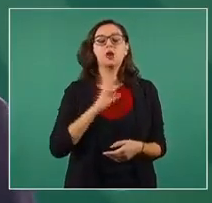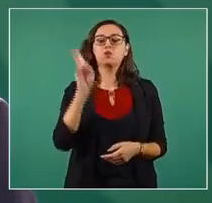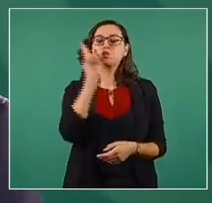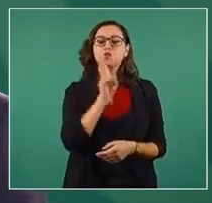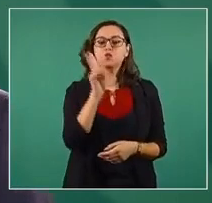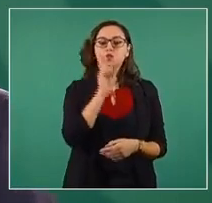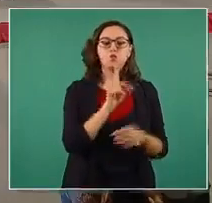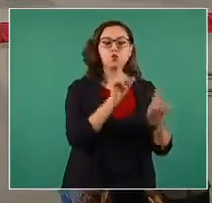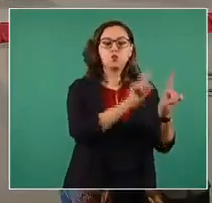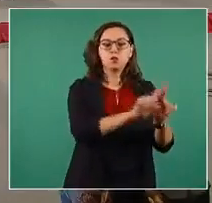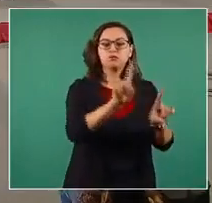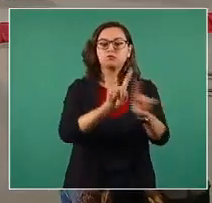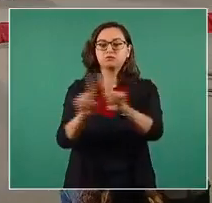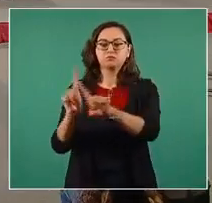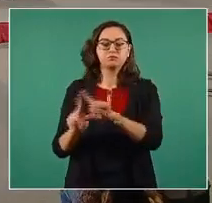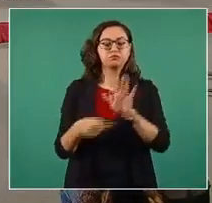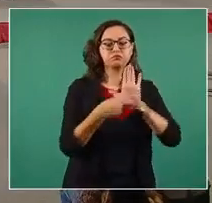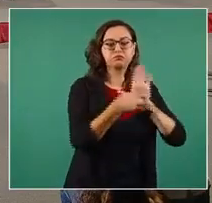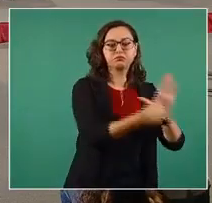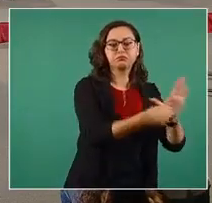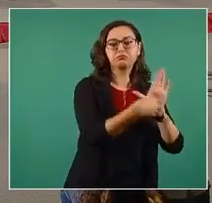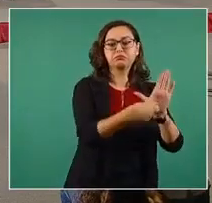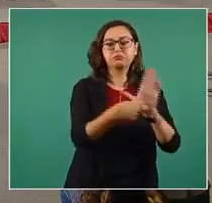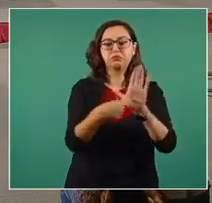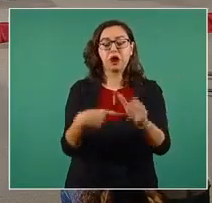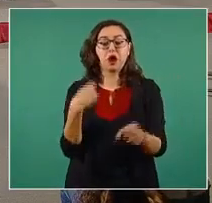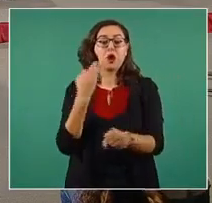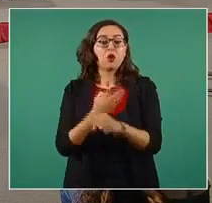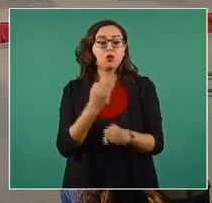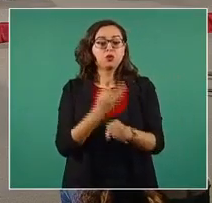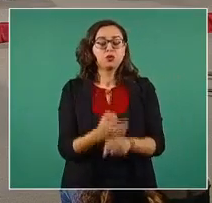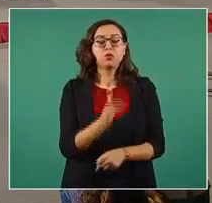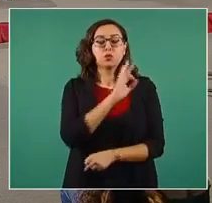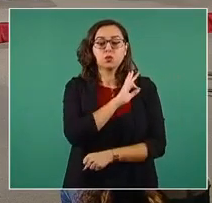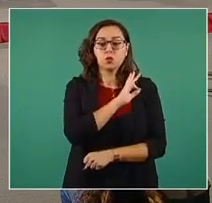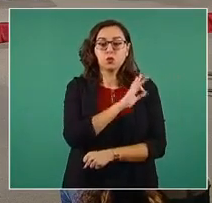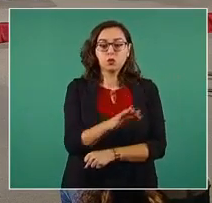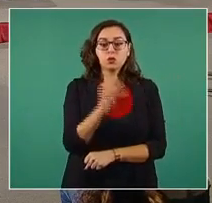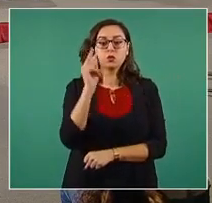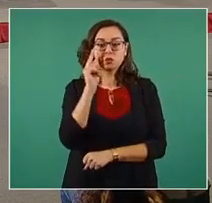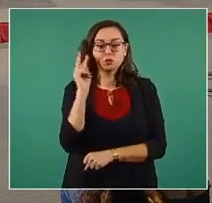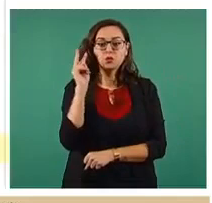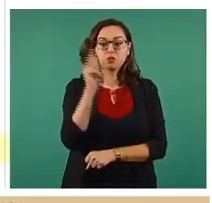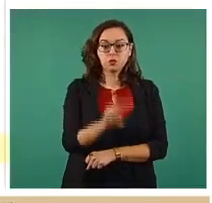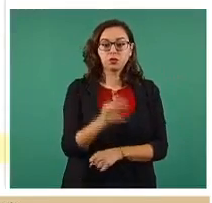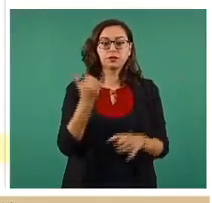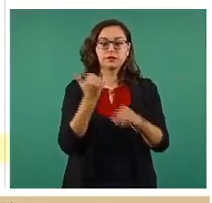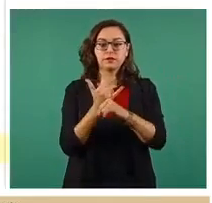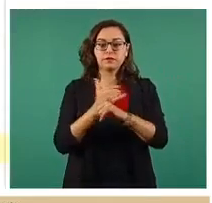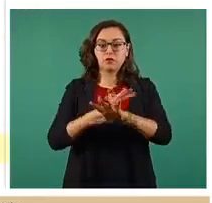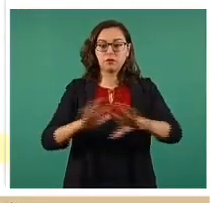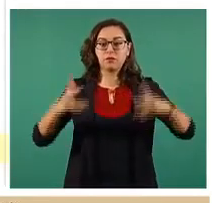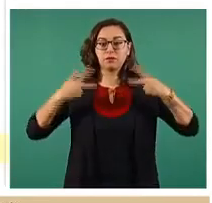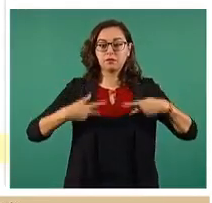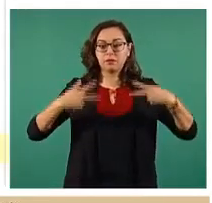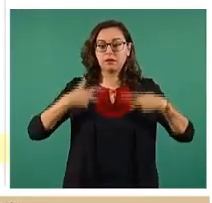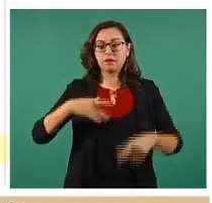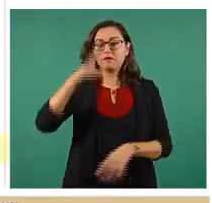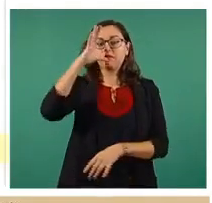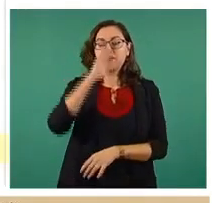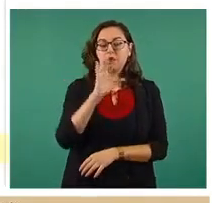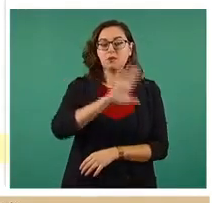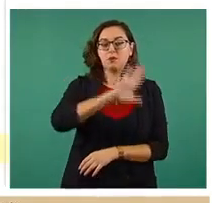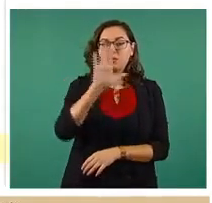indicadores se muestra esto. Lo que vemos en esta ocasión son los informes de mortalidad durante 2020